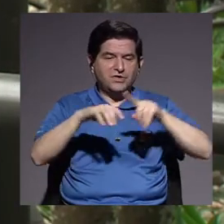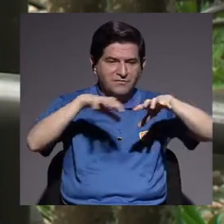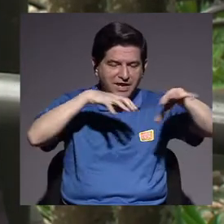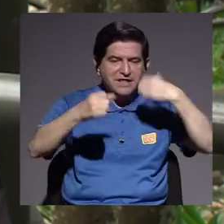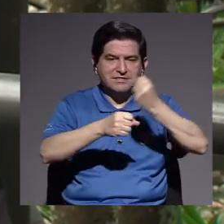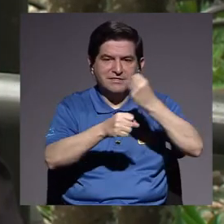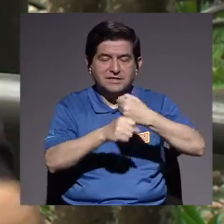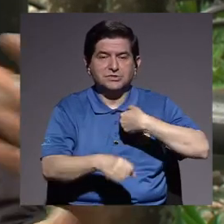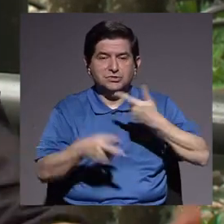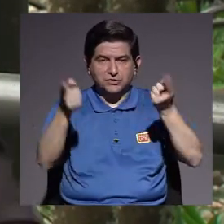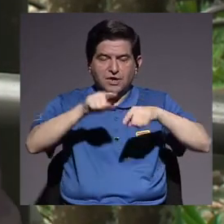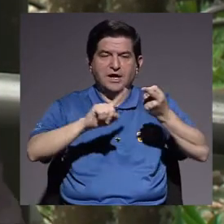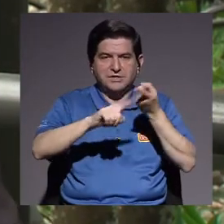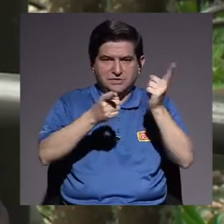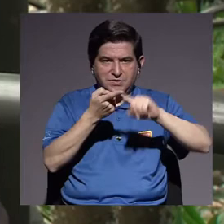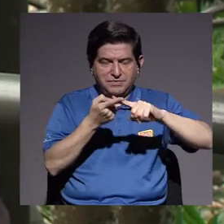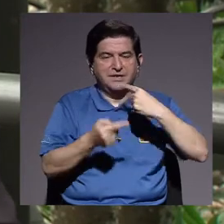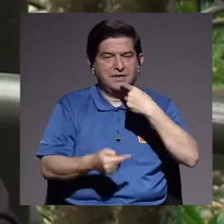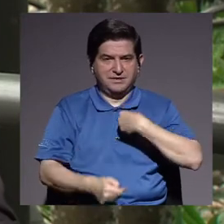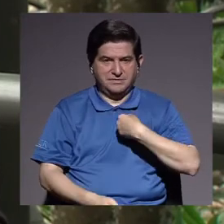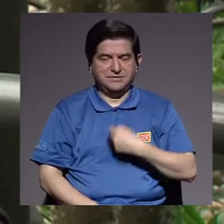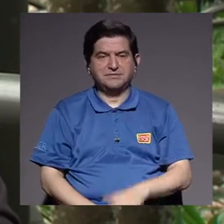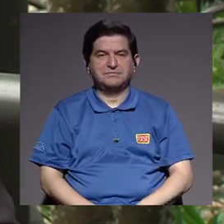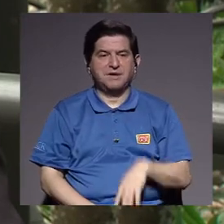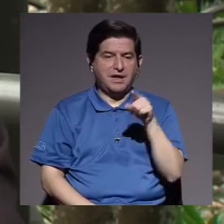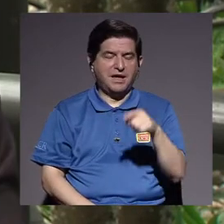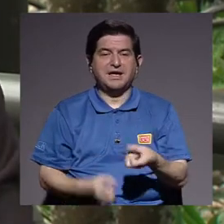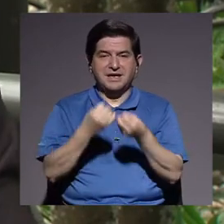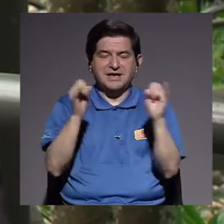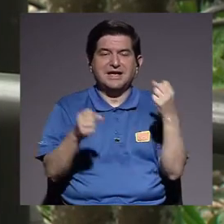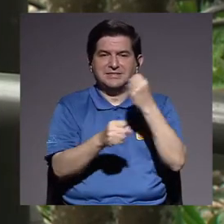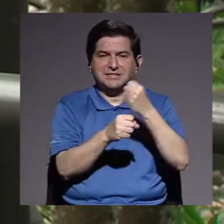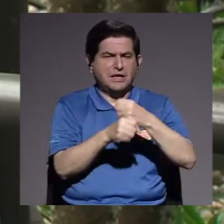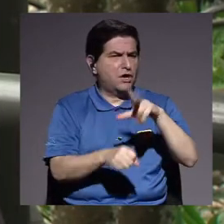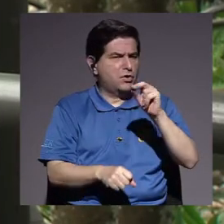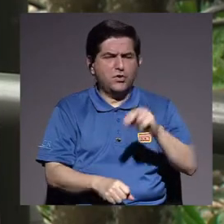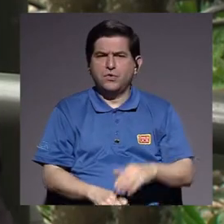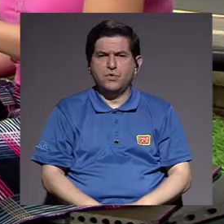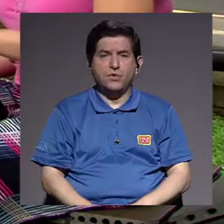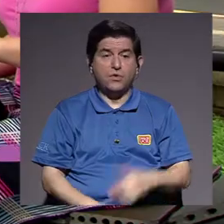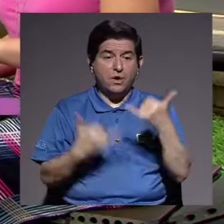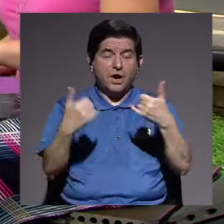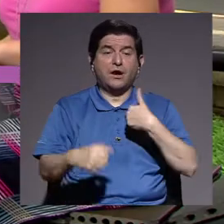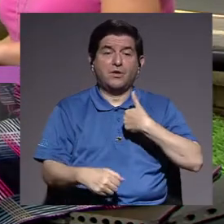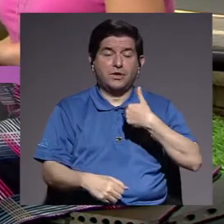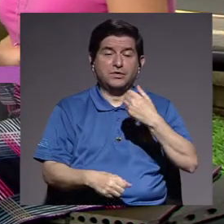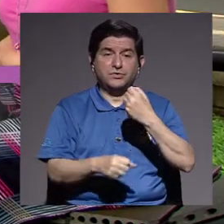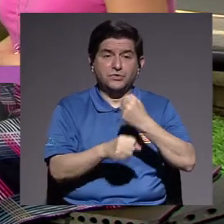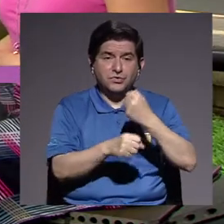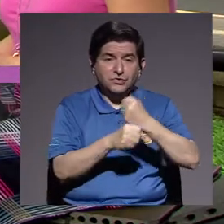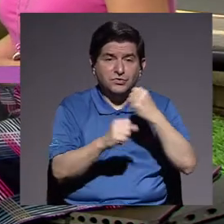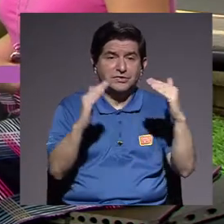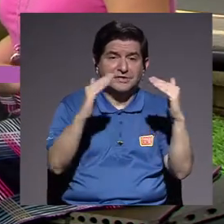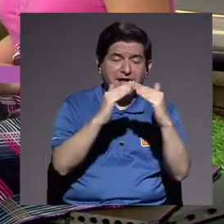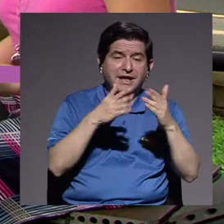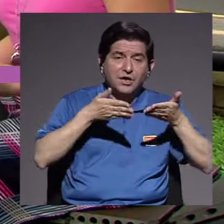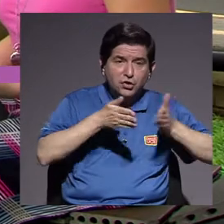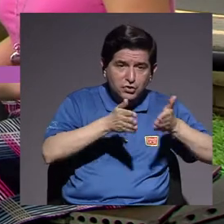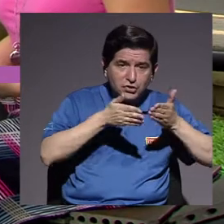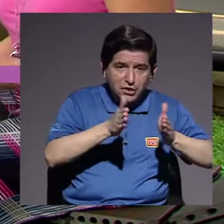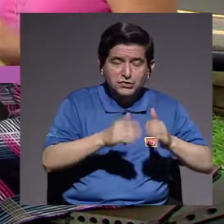Yo inclusive tengo el caso de una amiga que me comentaba que me decía que estaba desempleada, pero no. Yo le decía, ¿por qué? Porque ahora me toca hacer las tareas de mis hijos. Y tiene dos.